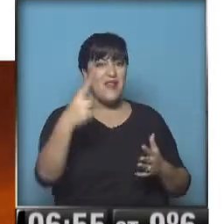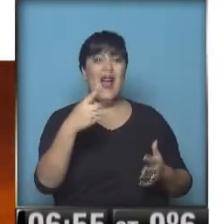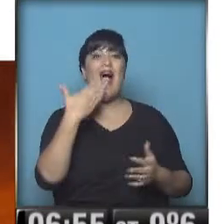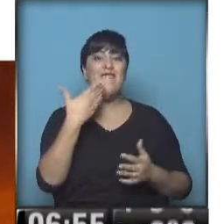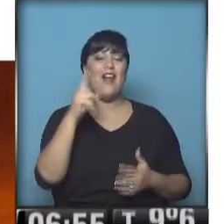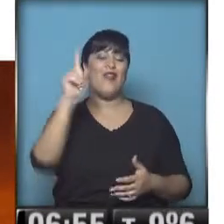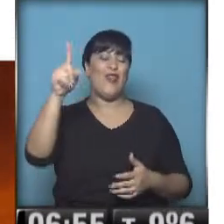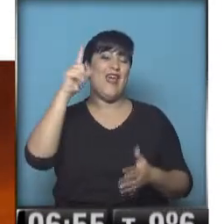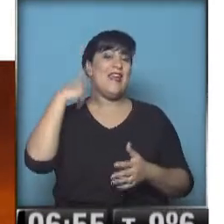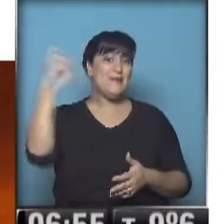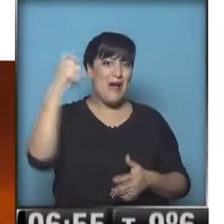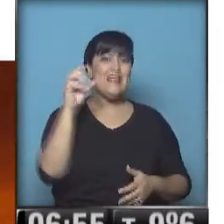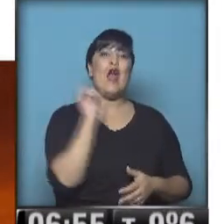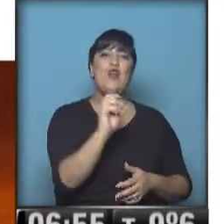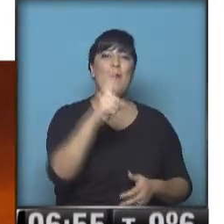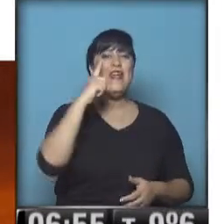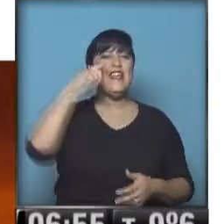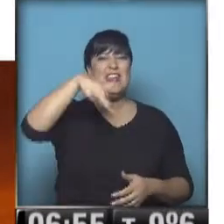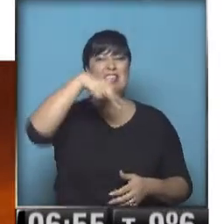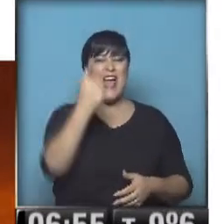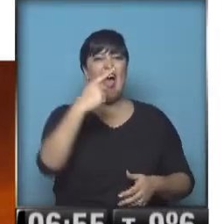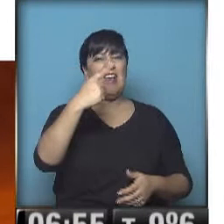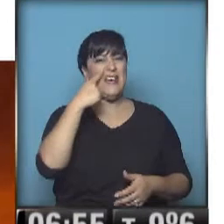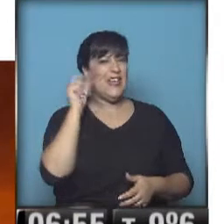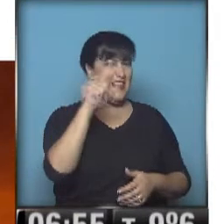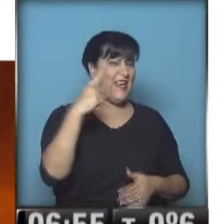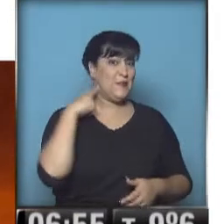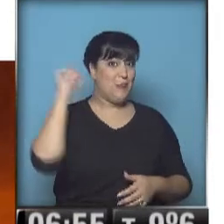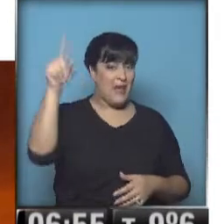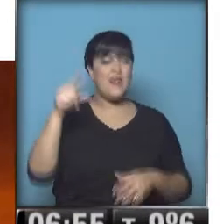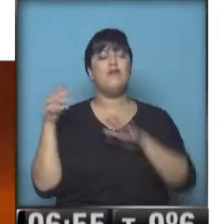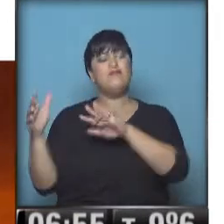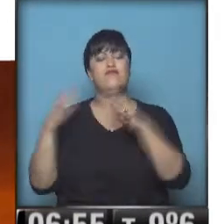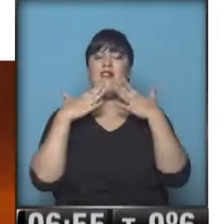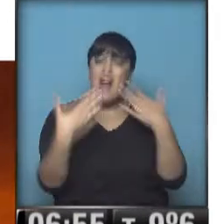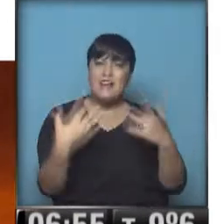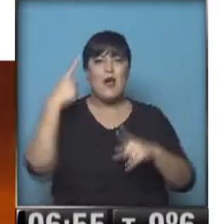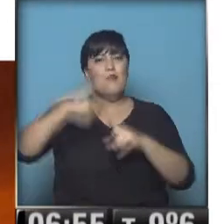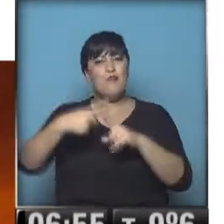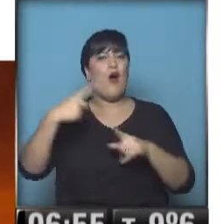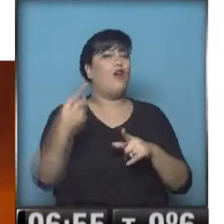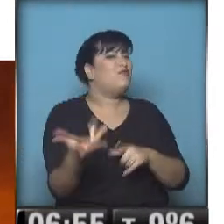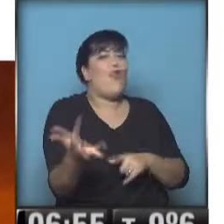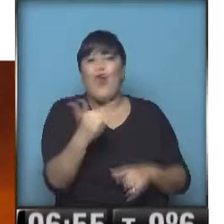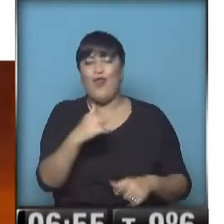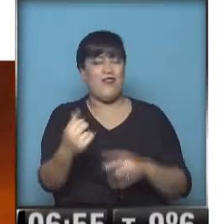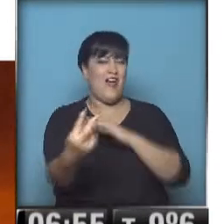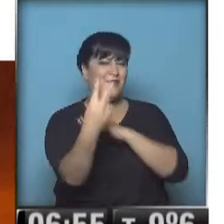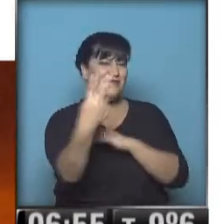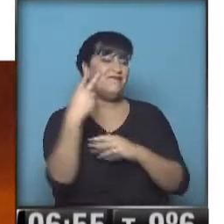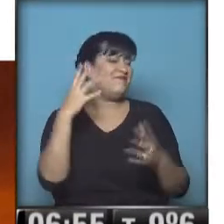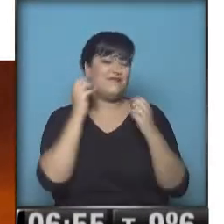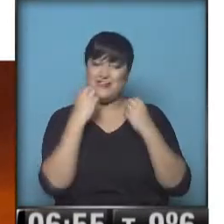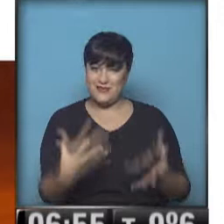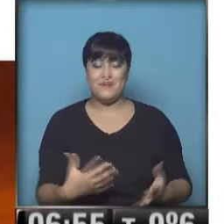Iñaki se llama. Ahí está. Sofi, Flor y amigas y a toda la familia. Gracias por hacer un día de sol todas las mañanas, equipo. Bueno, entonces